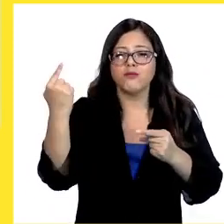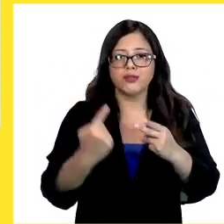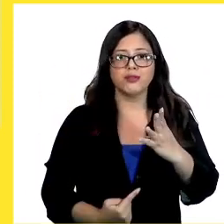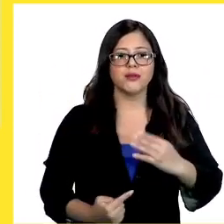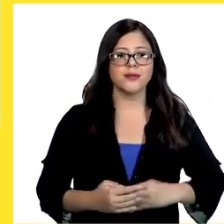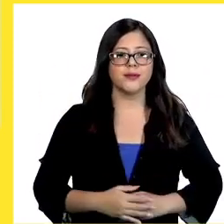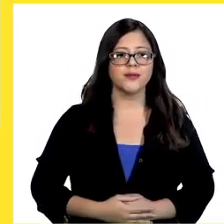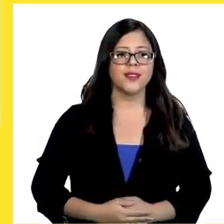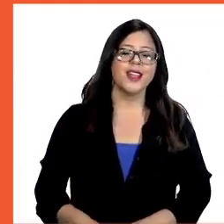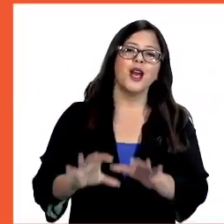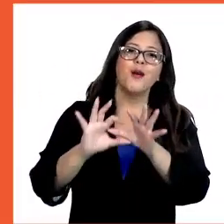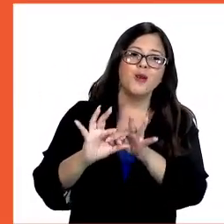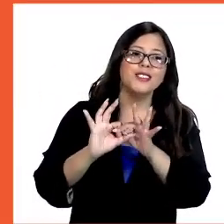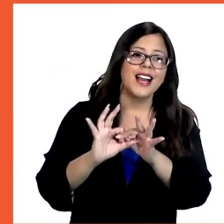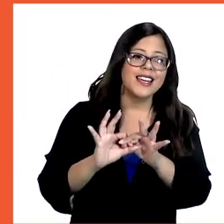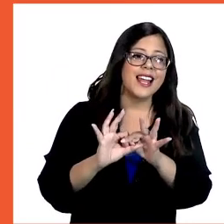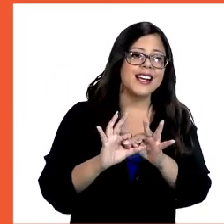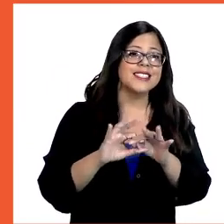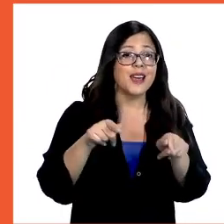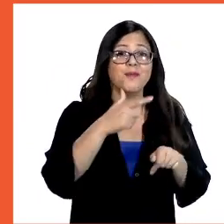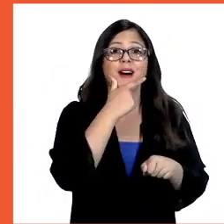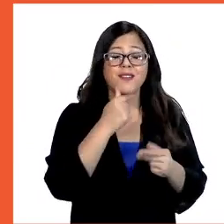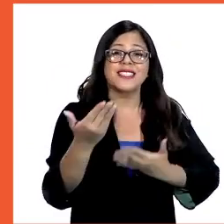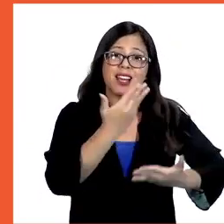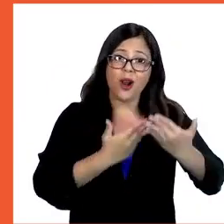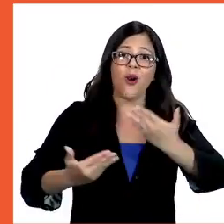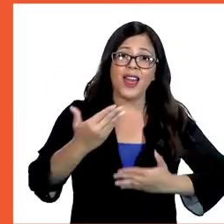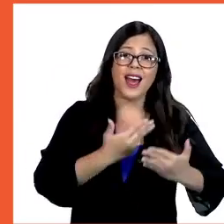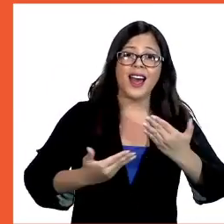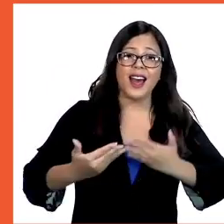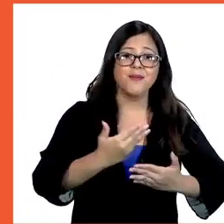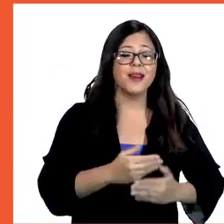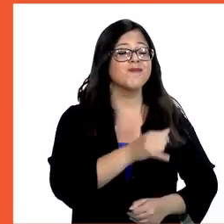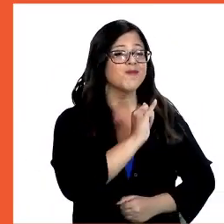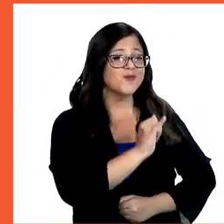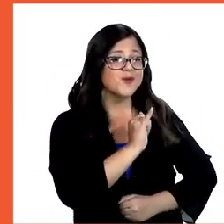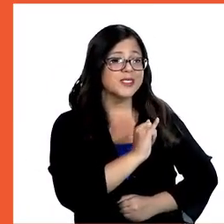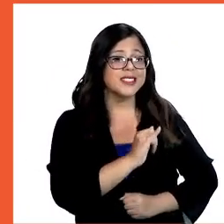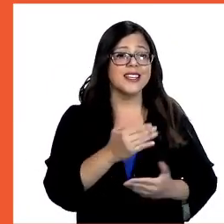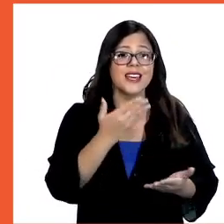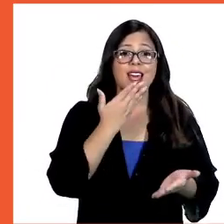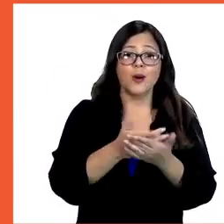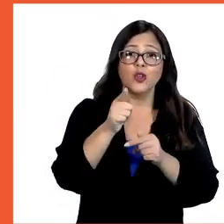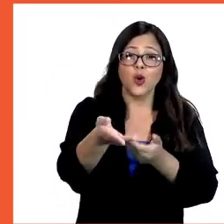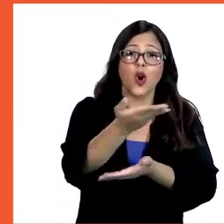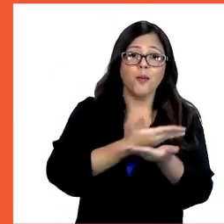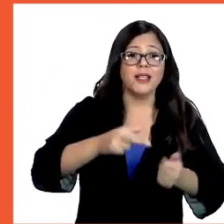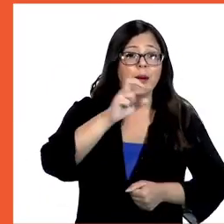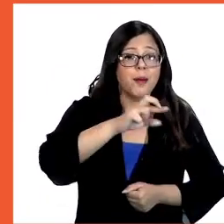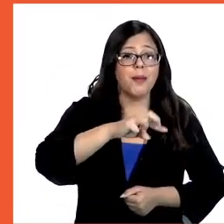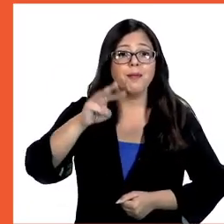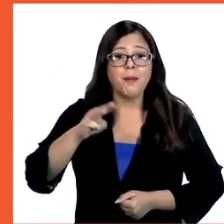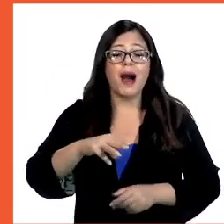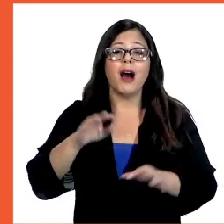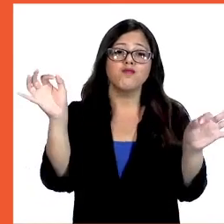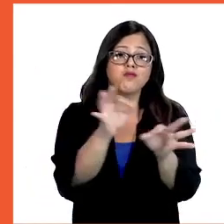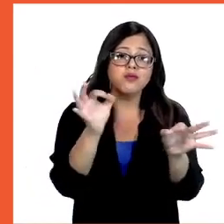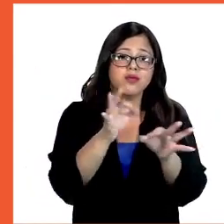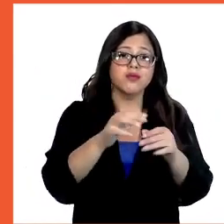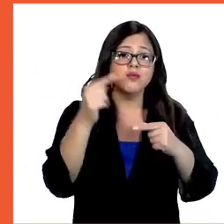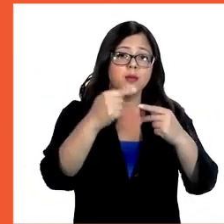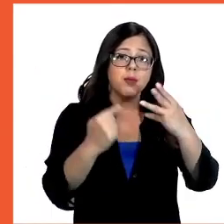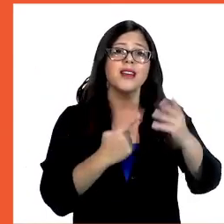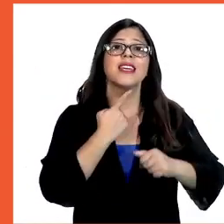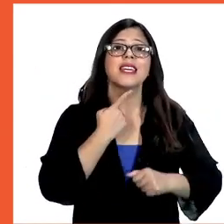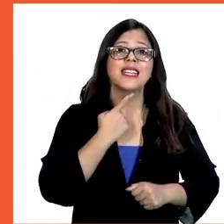dirección, etc. ¡Gracias! Así es más fácil cuidarme. ¡Exacto! Y cuando compartas con tu papá y mamá,